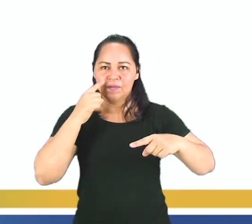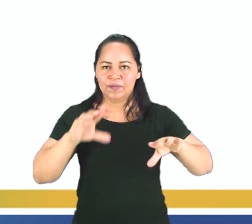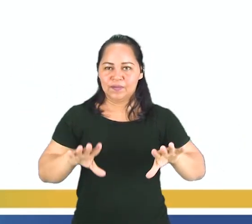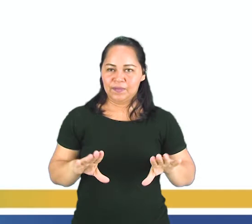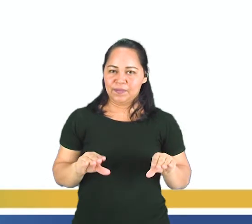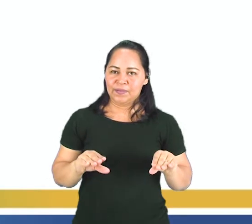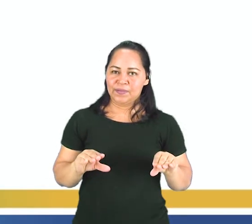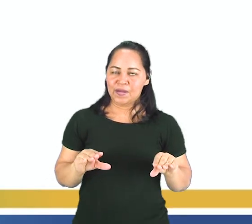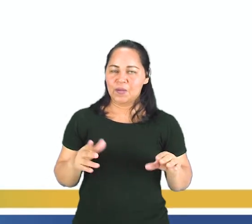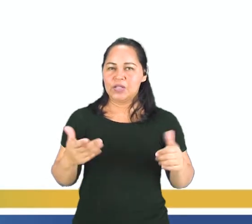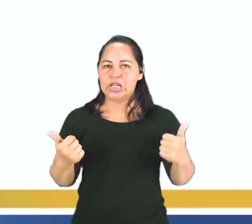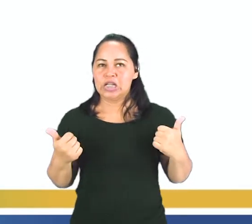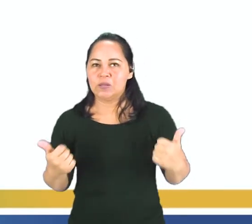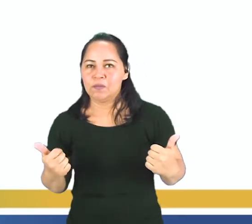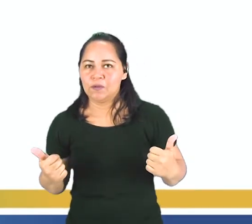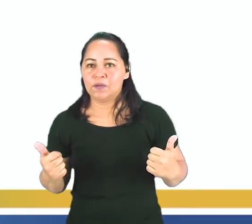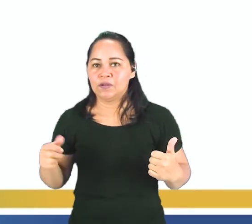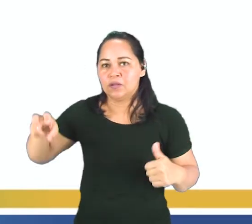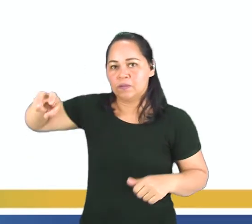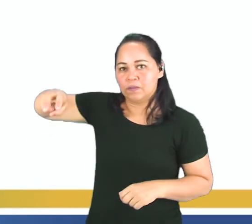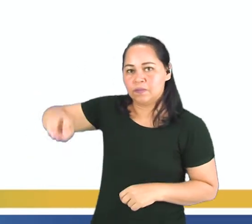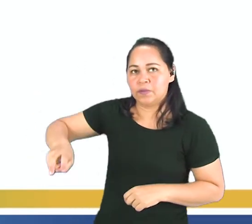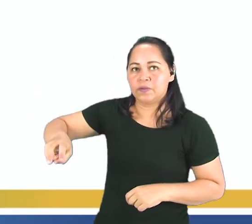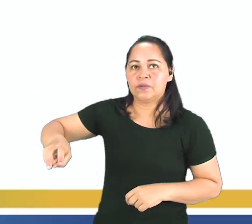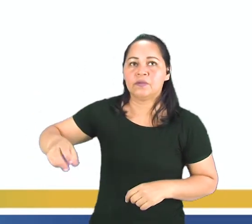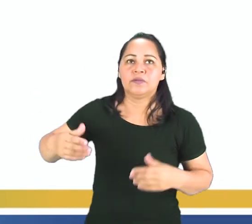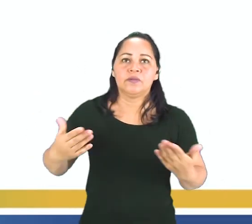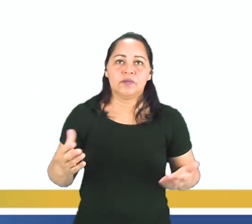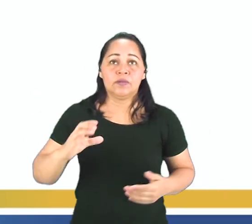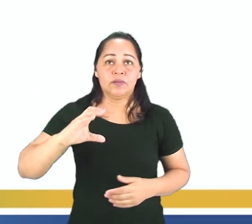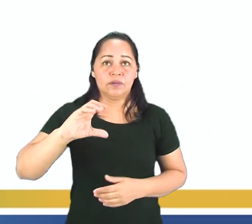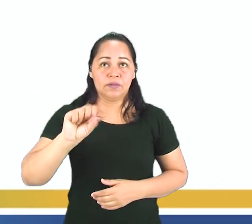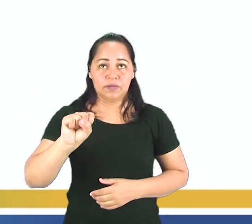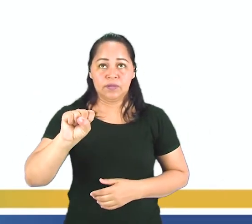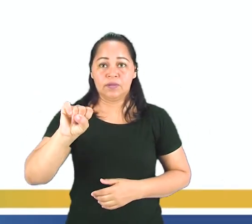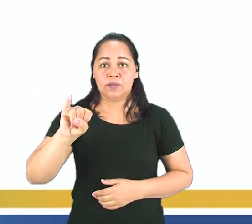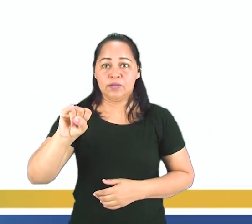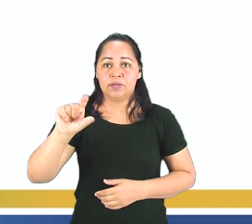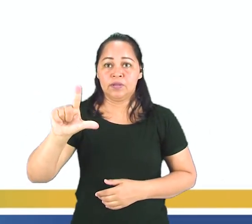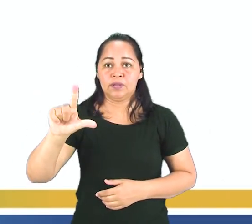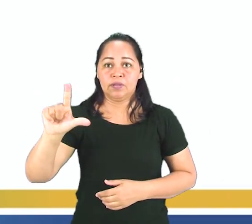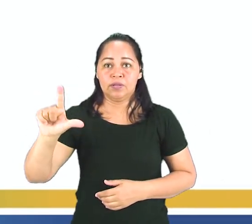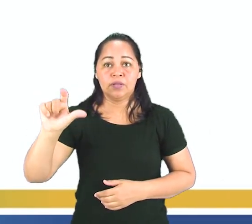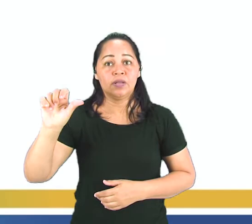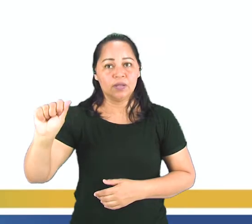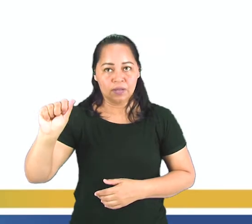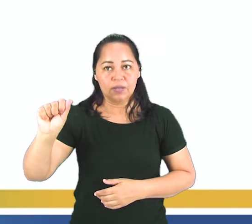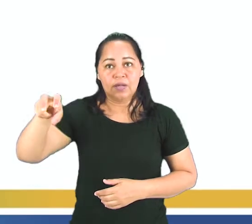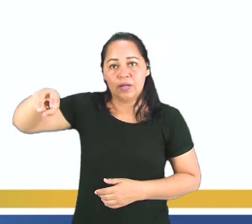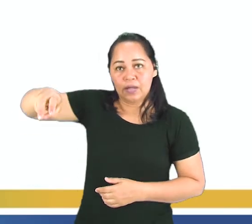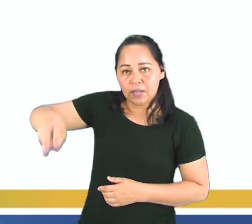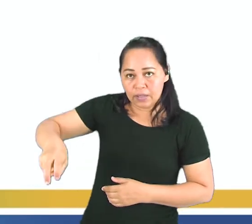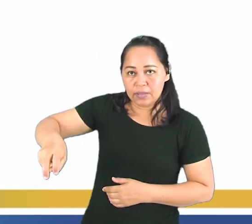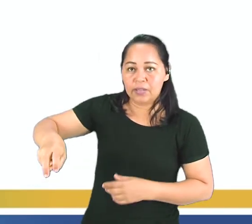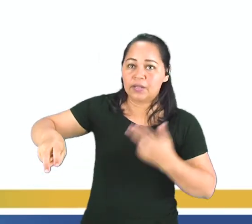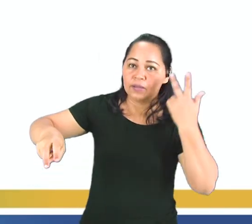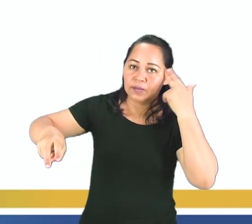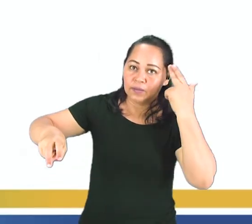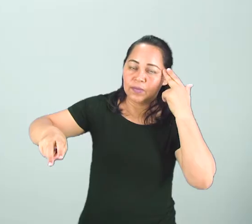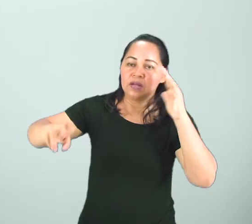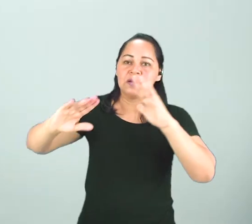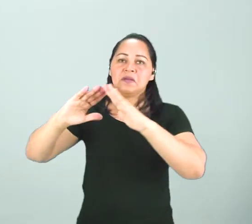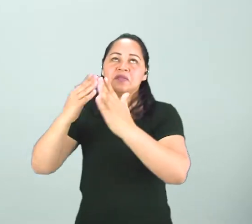sillía. ¿Observaron ya la diferencia? Sílía es nuestra cadera, aquella cadera común. Por ejemplo, la cadera de una mesa. O la escuela.